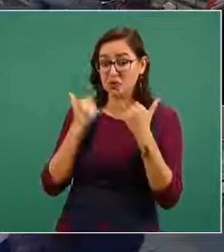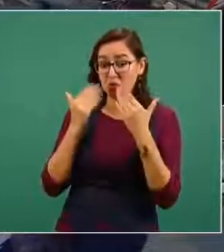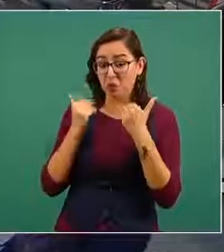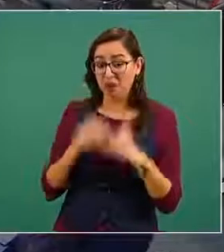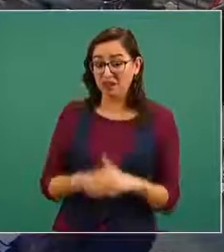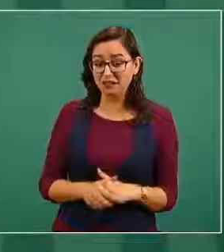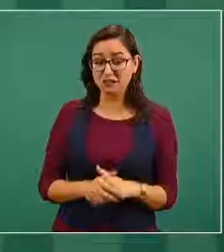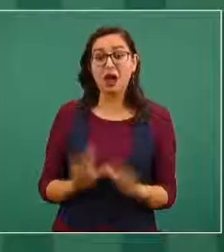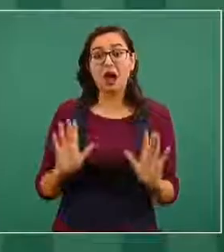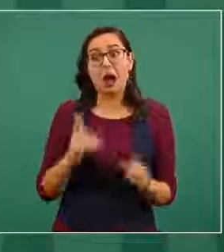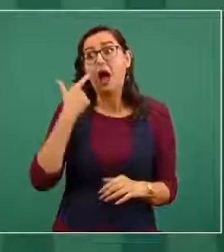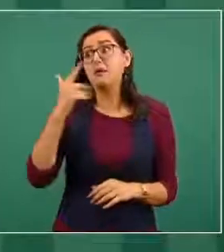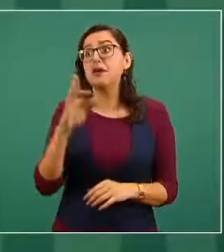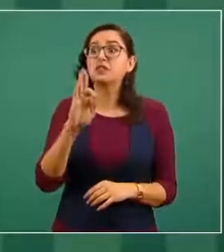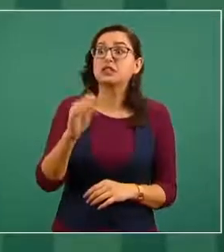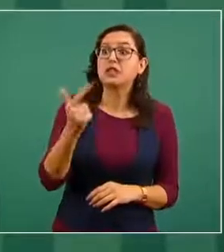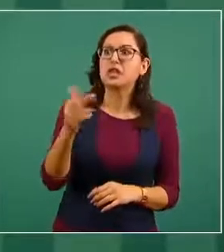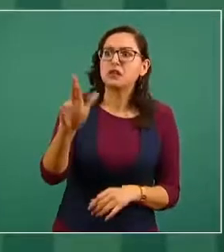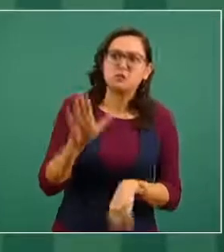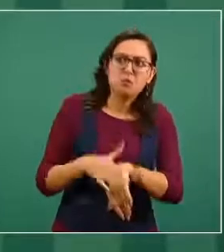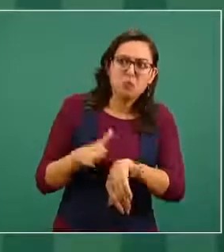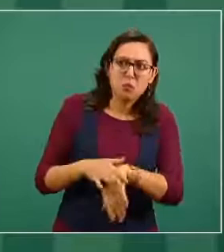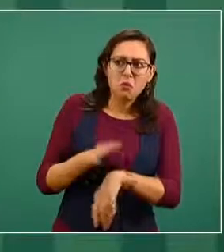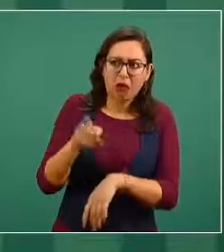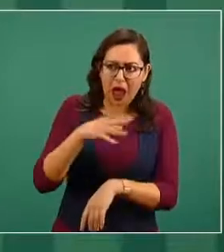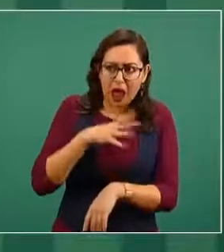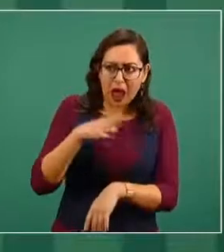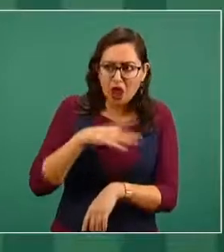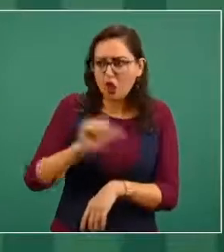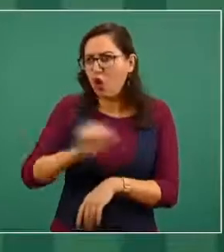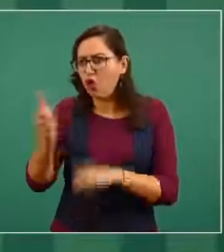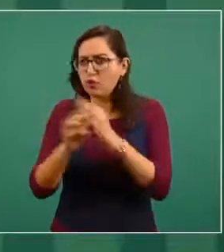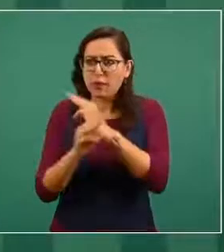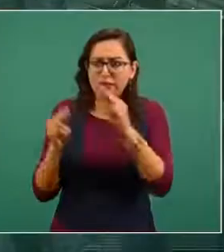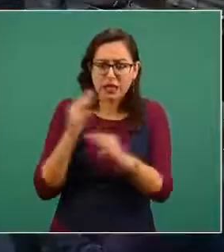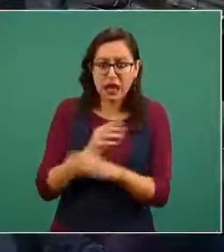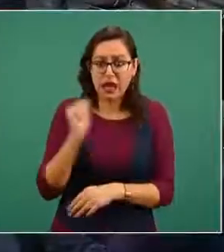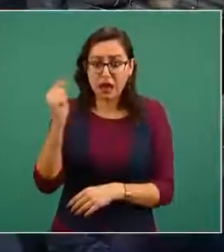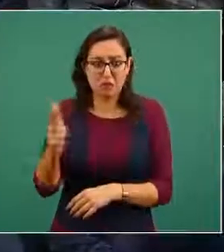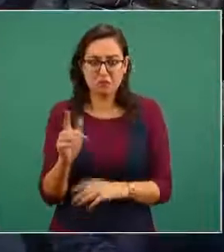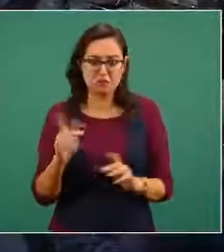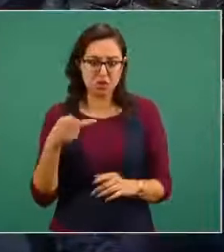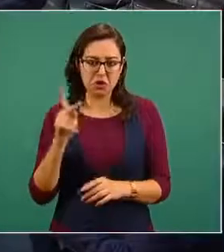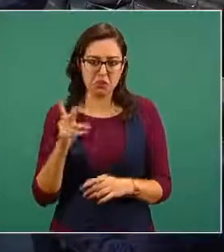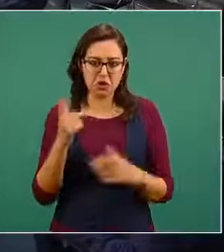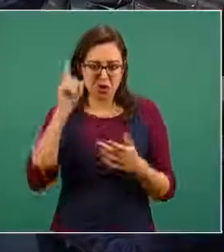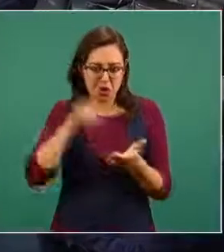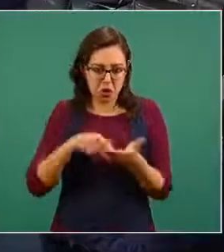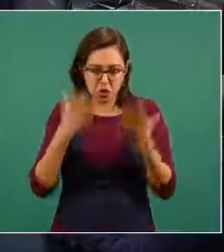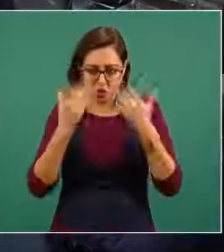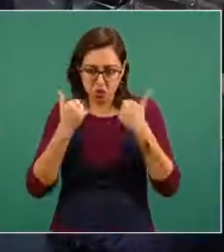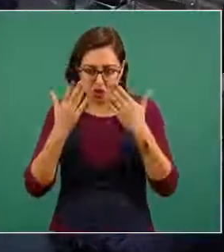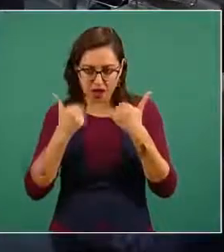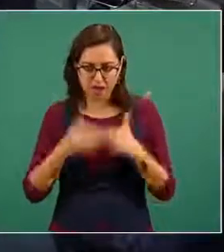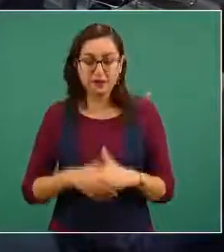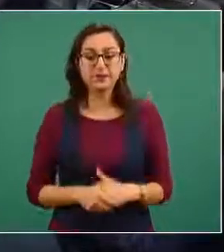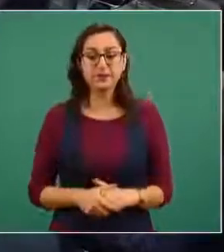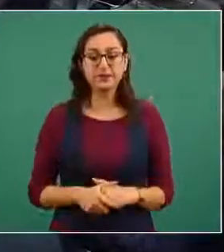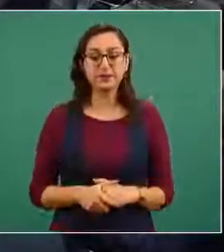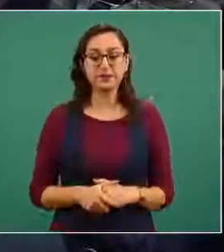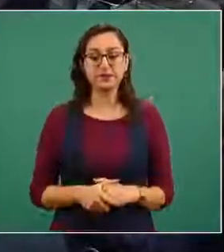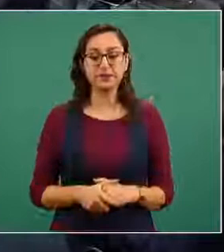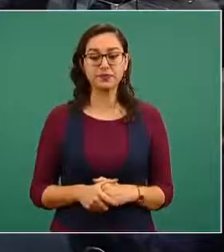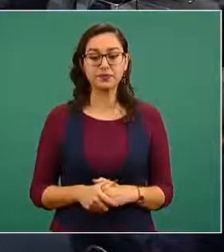otras pruebas le voy a pedir a la Fiscalía me constate ese dato oficialmente gracias pero también